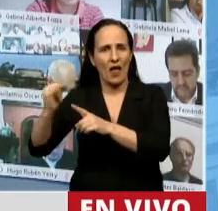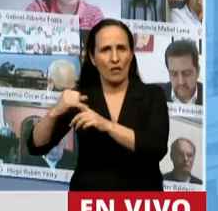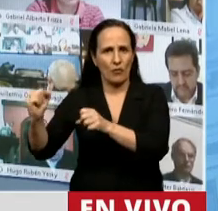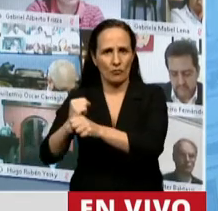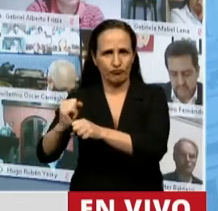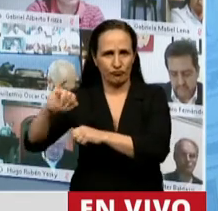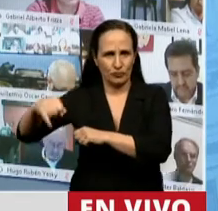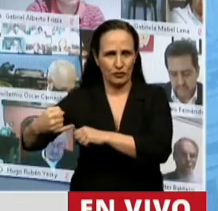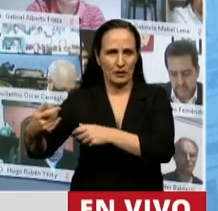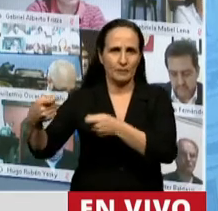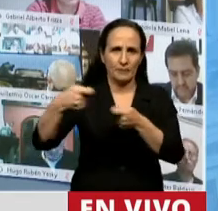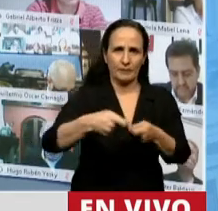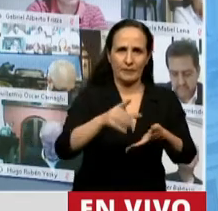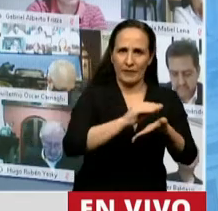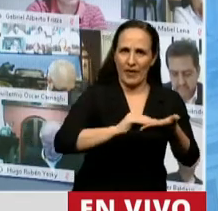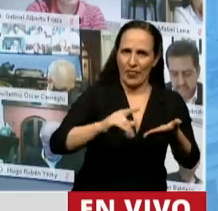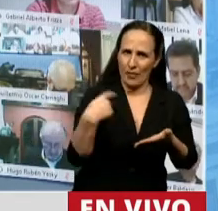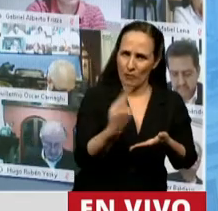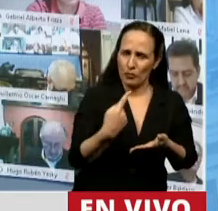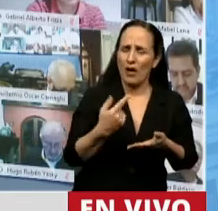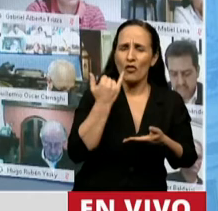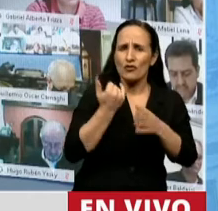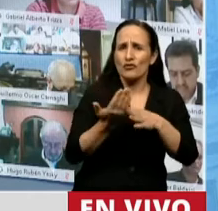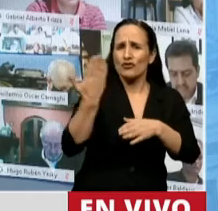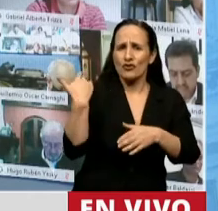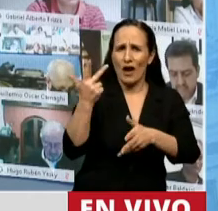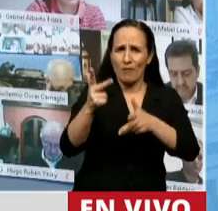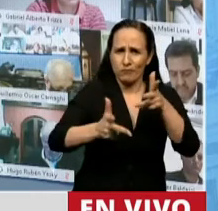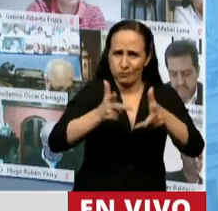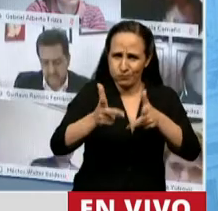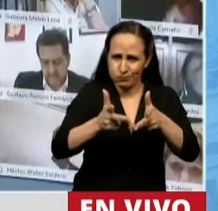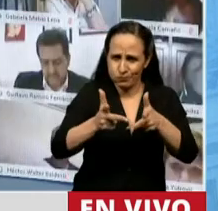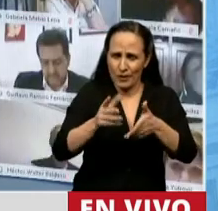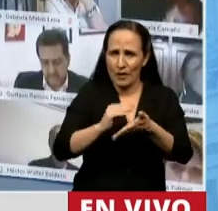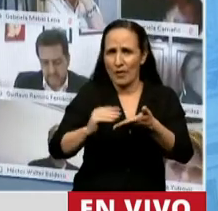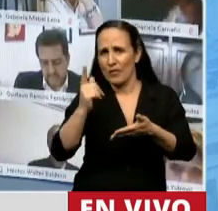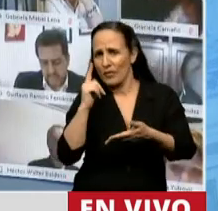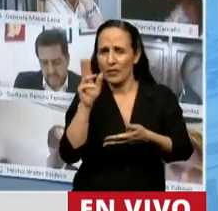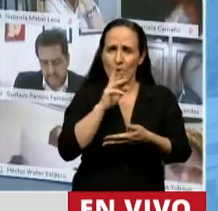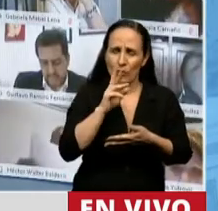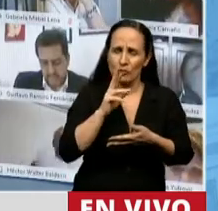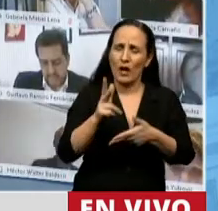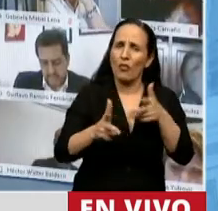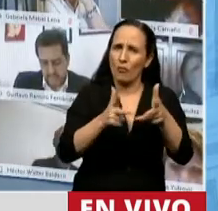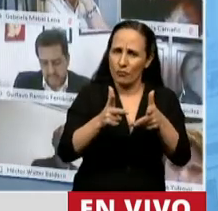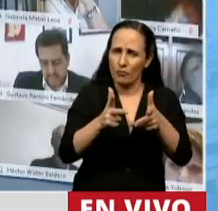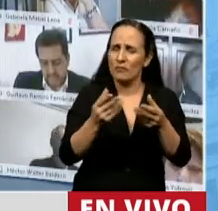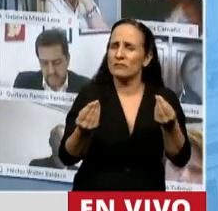y como ya lo han dicho diputados y diputadas preopinantes, cuyo objeto es